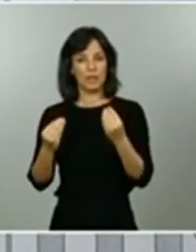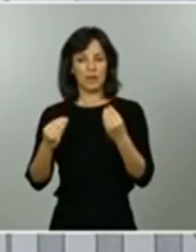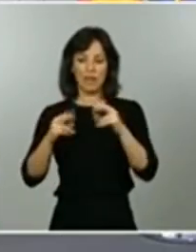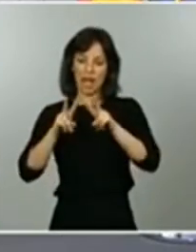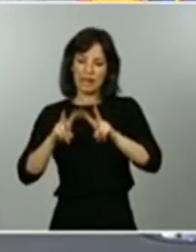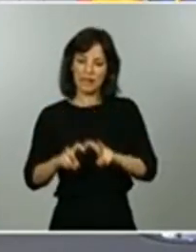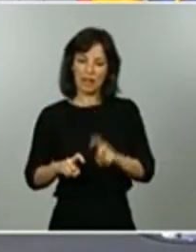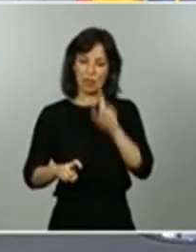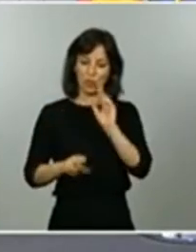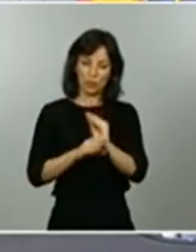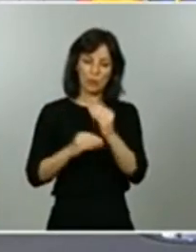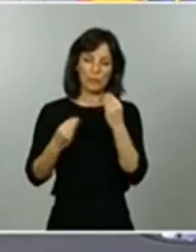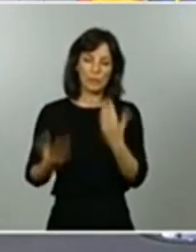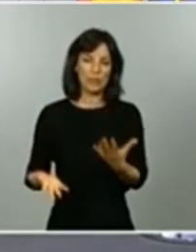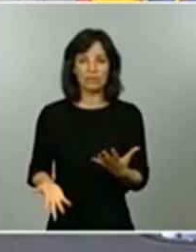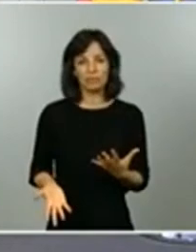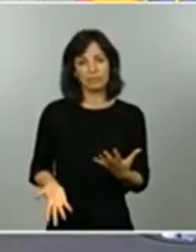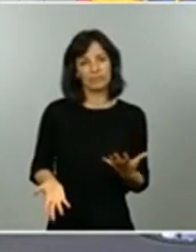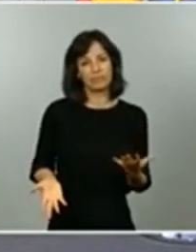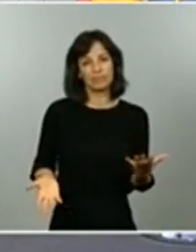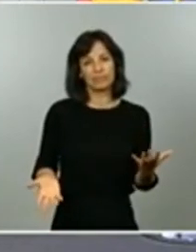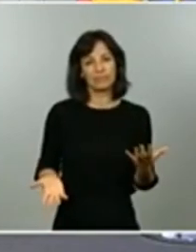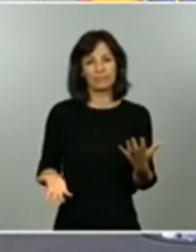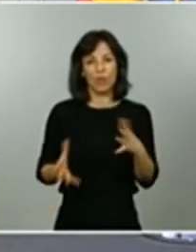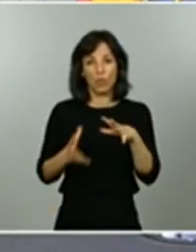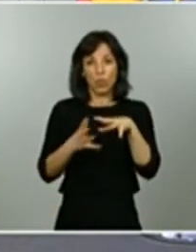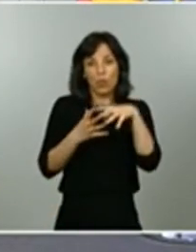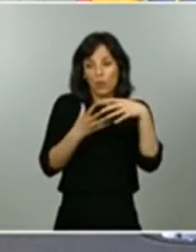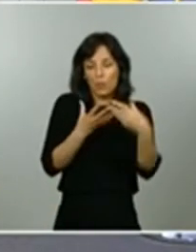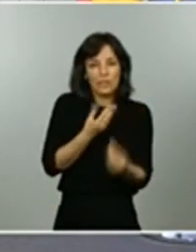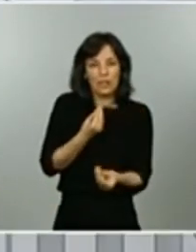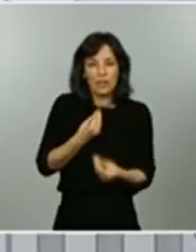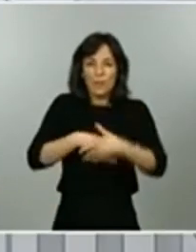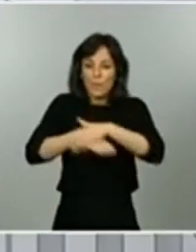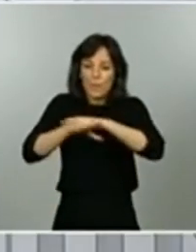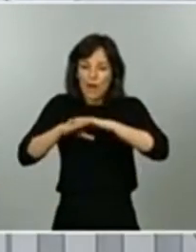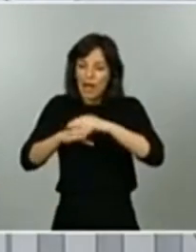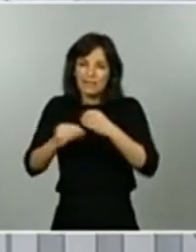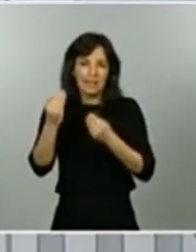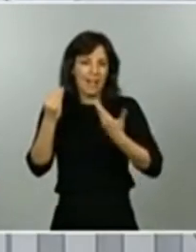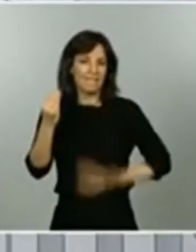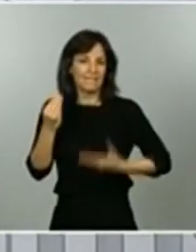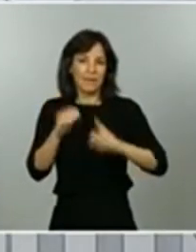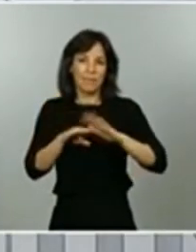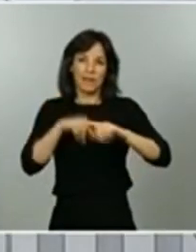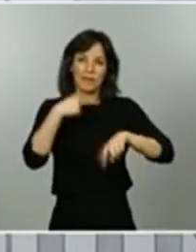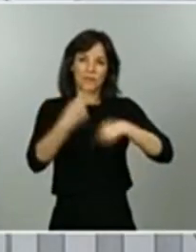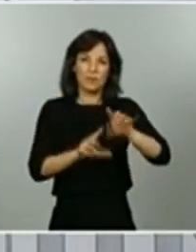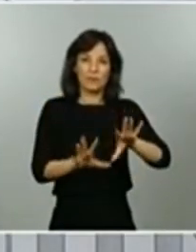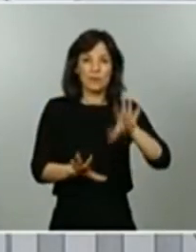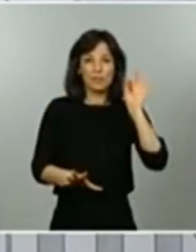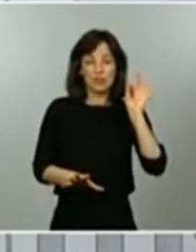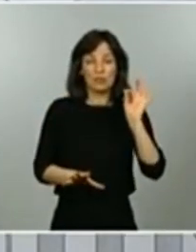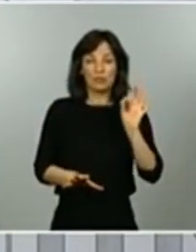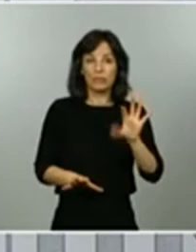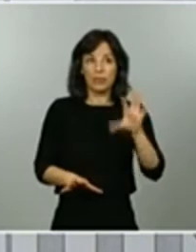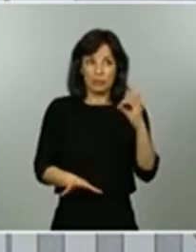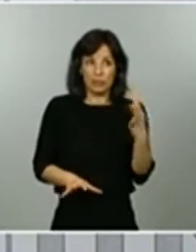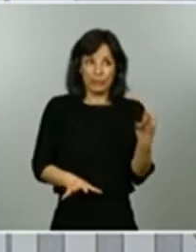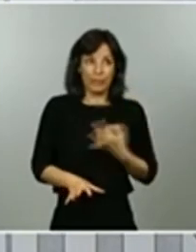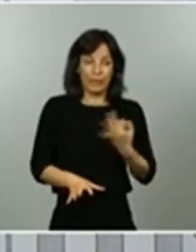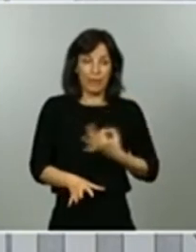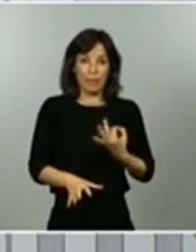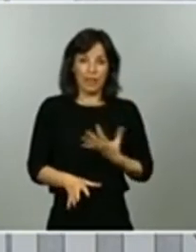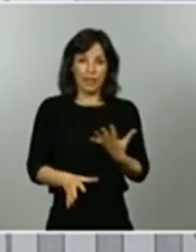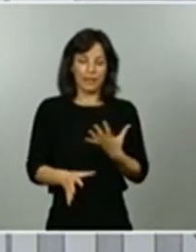una decisión una documentación que es la base de una decisión bueno pues que en fin que es una decisión que tiene que ser tomada valorando muchas